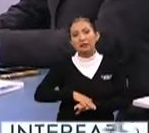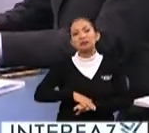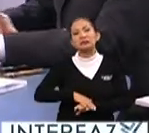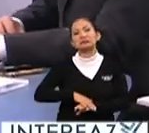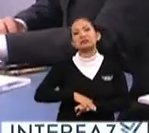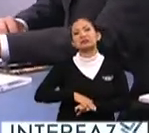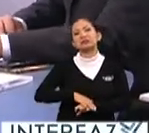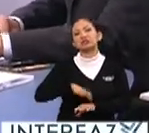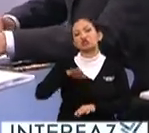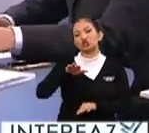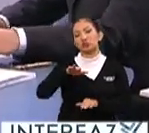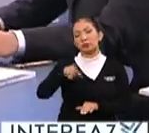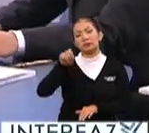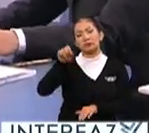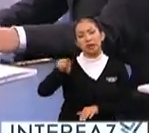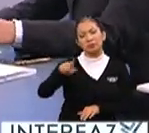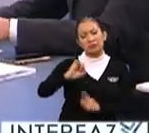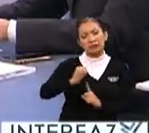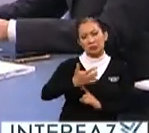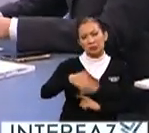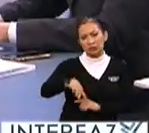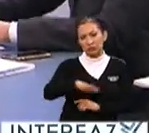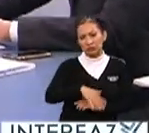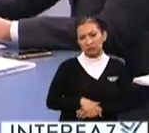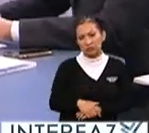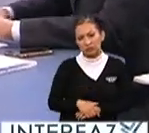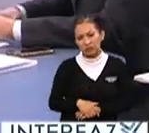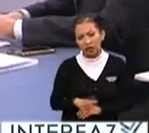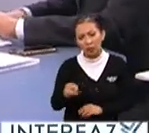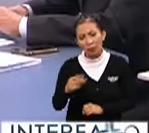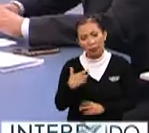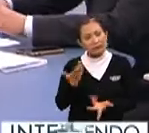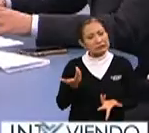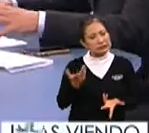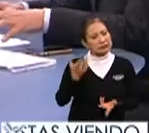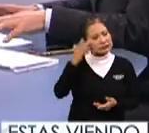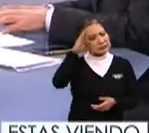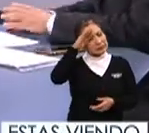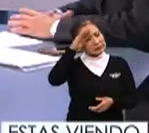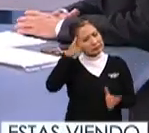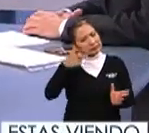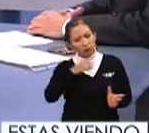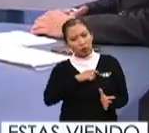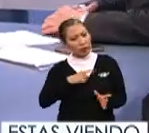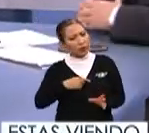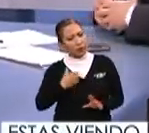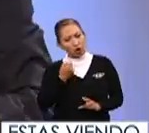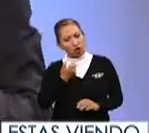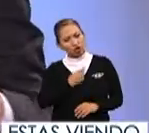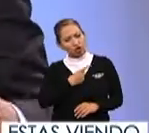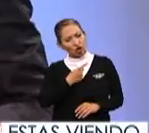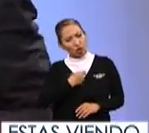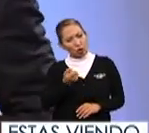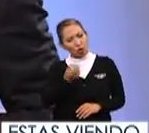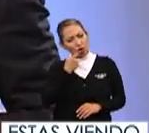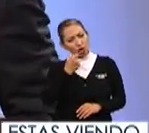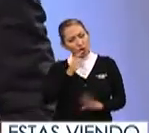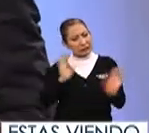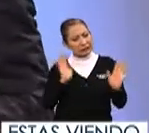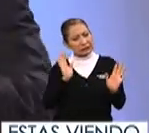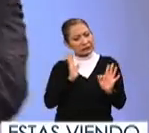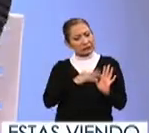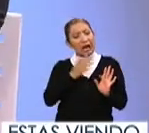sobre este tipo de circunstancias, ¿no? De no automedicarnos, hay campañas que todo mundo